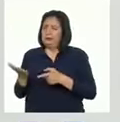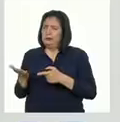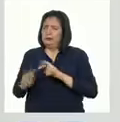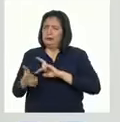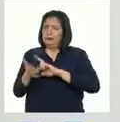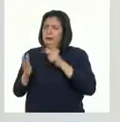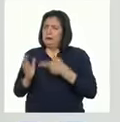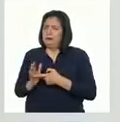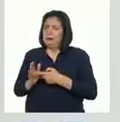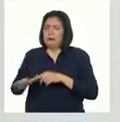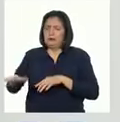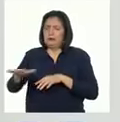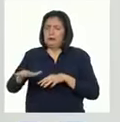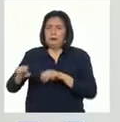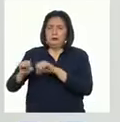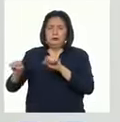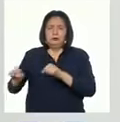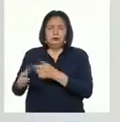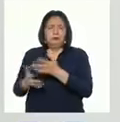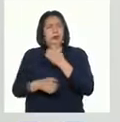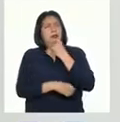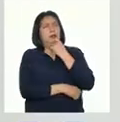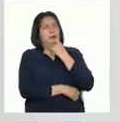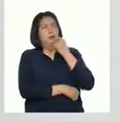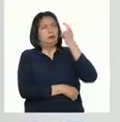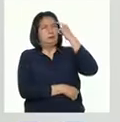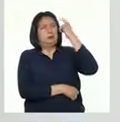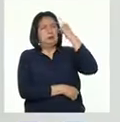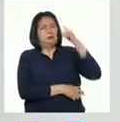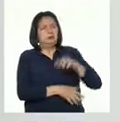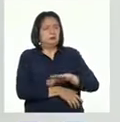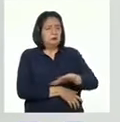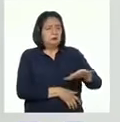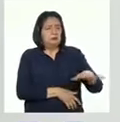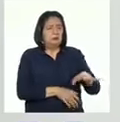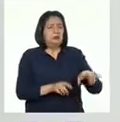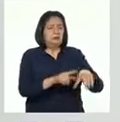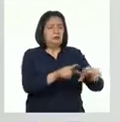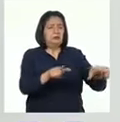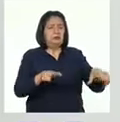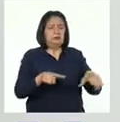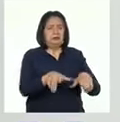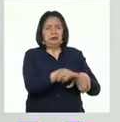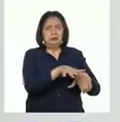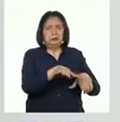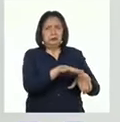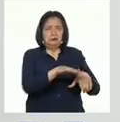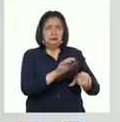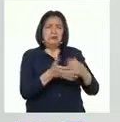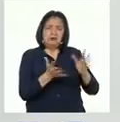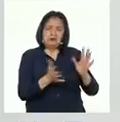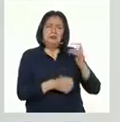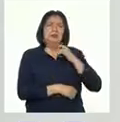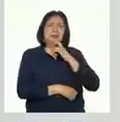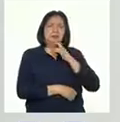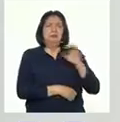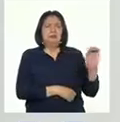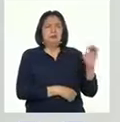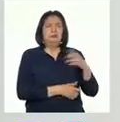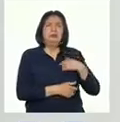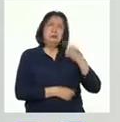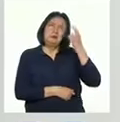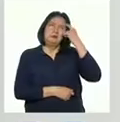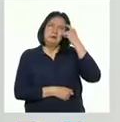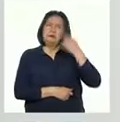ecosistema? Yo también pienso que el ecosistema es el ambiente, como dijo Uriel. Por eso, la